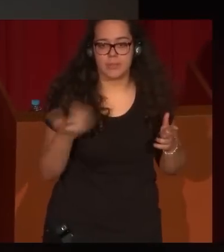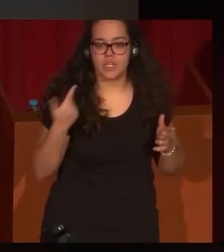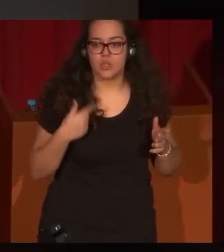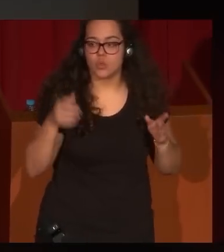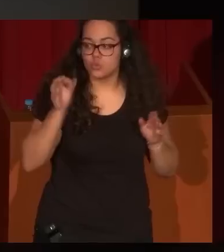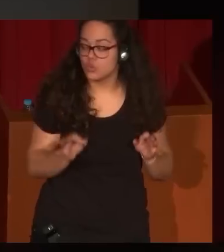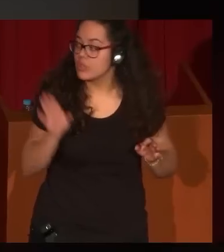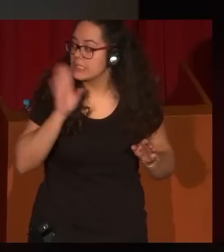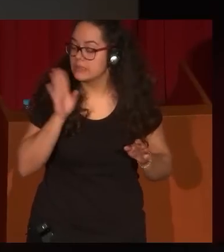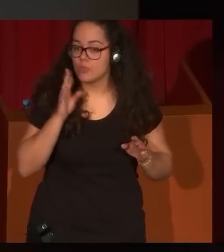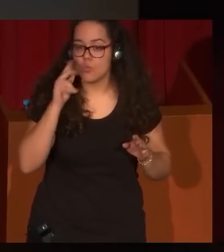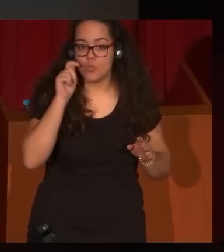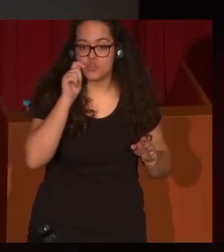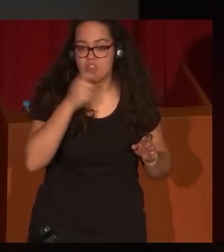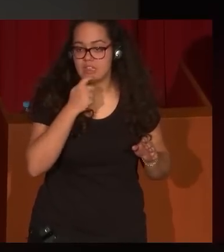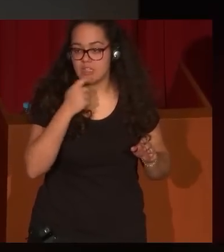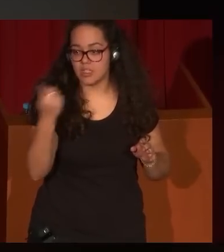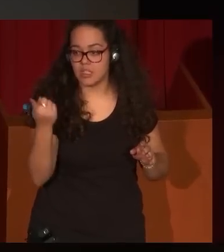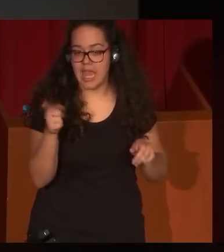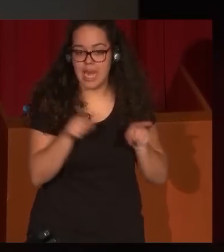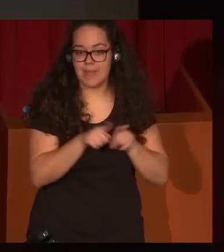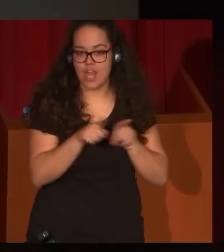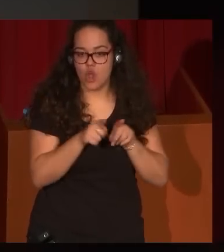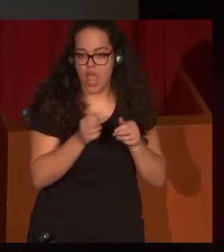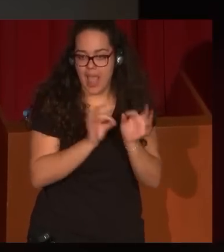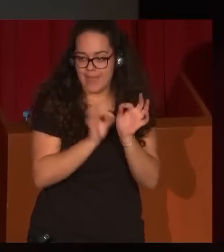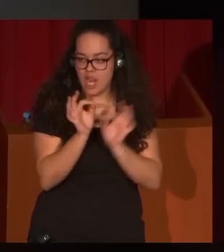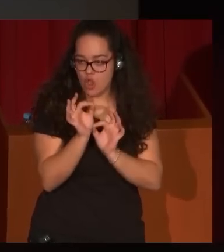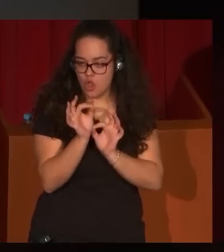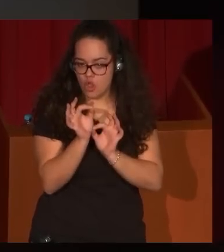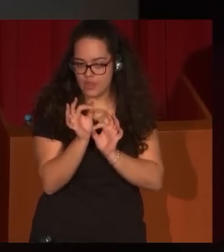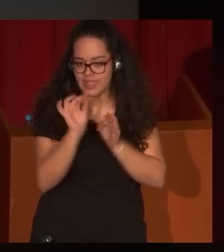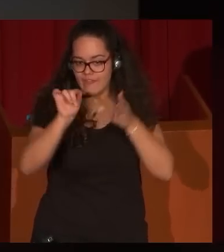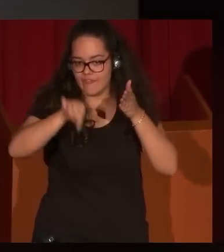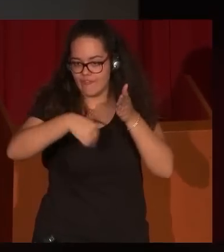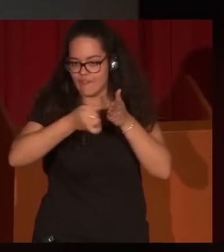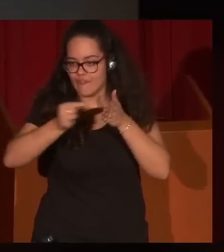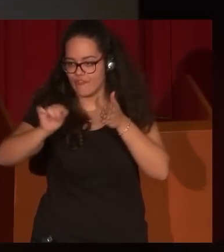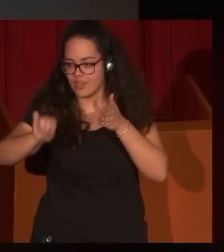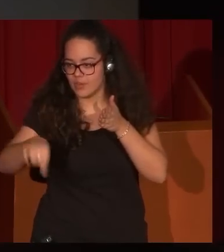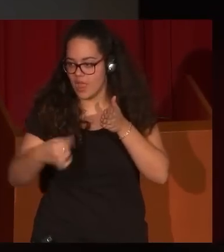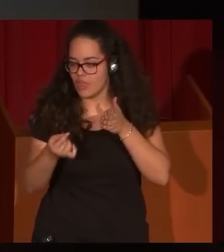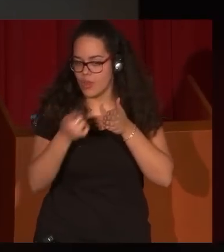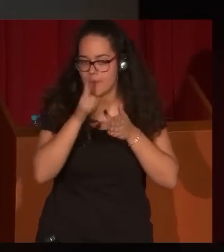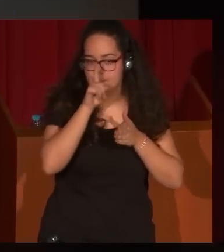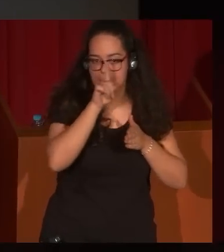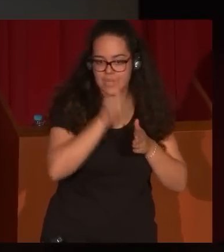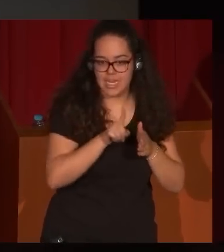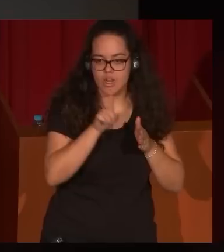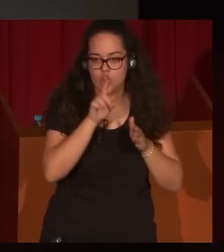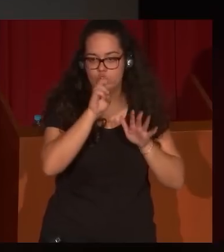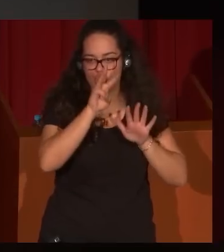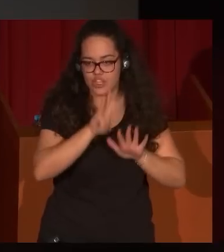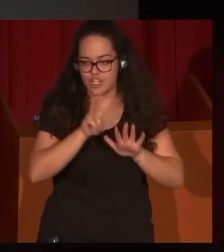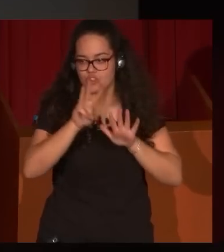acabo de enseñar hay su hermano gemelo en que está firmado Goya y Lucientes 1809 y eso